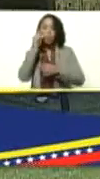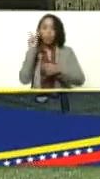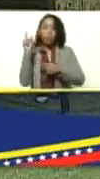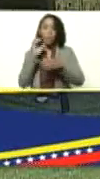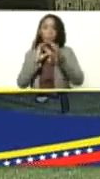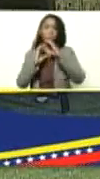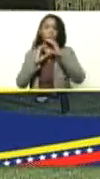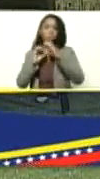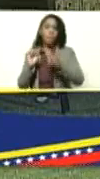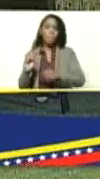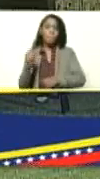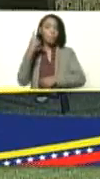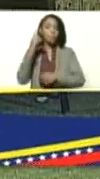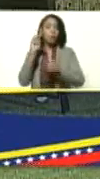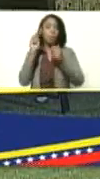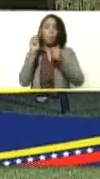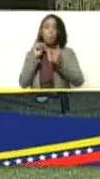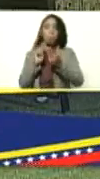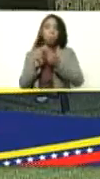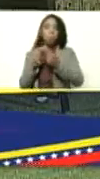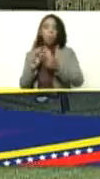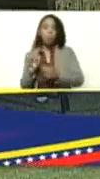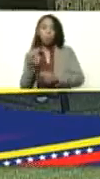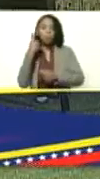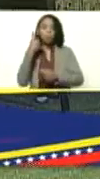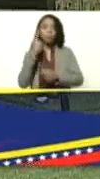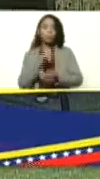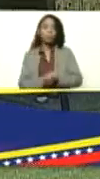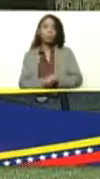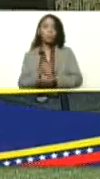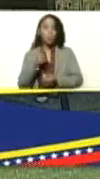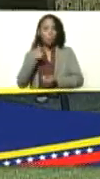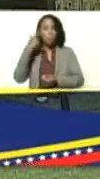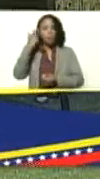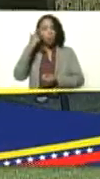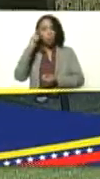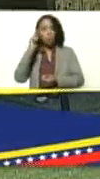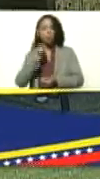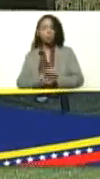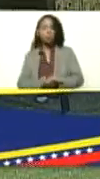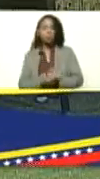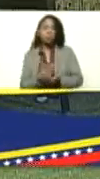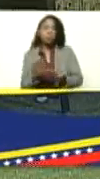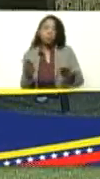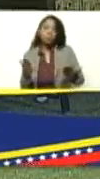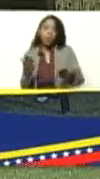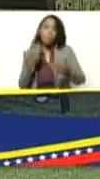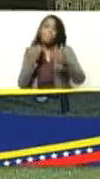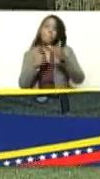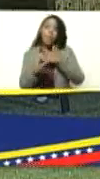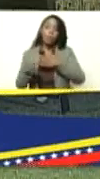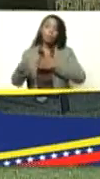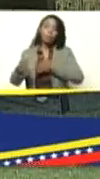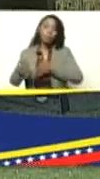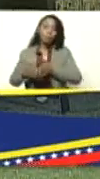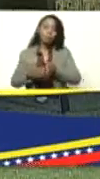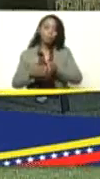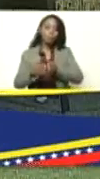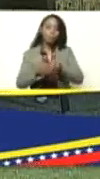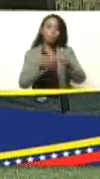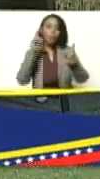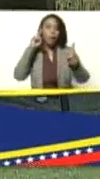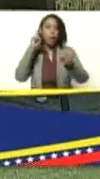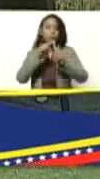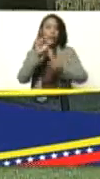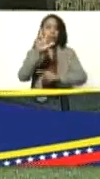conversamos por primera vez lo recuerdo así que vamos rumbo hacia las